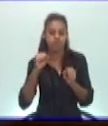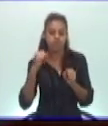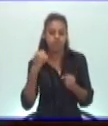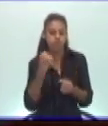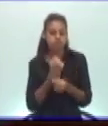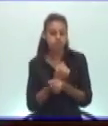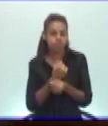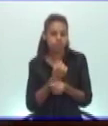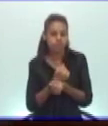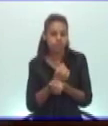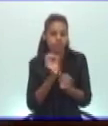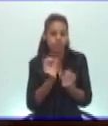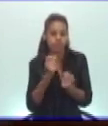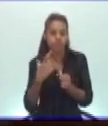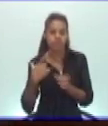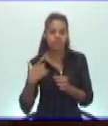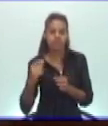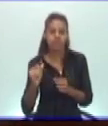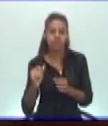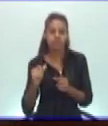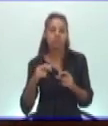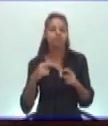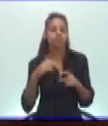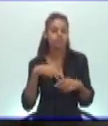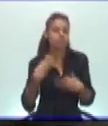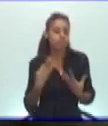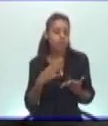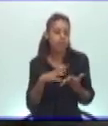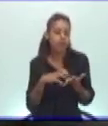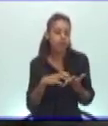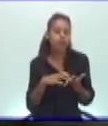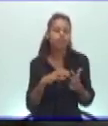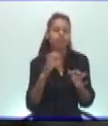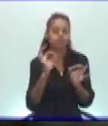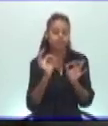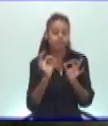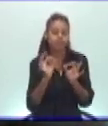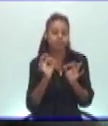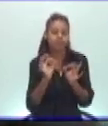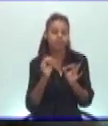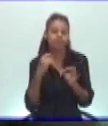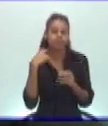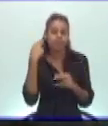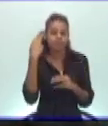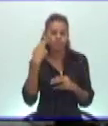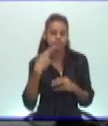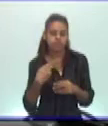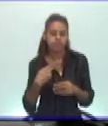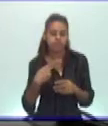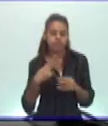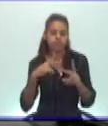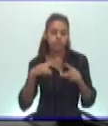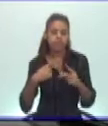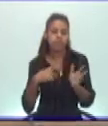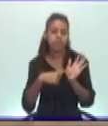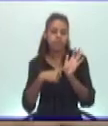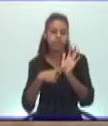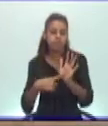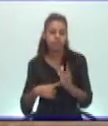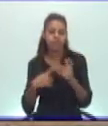salida se llama la rehabilitación. Y cuando se rehabilitan las personas adictas, demuestran algo muy importante,